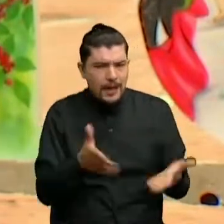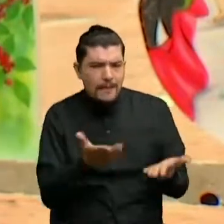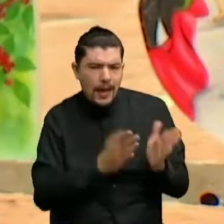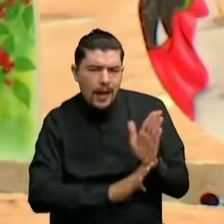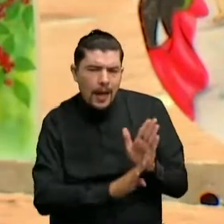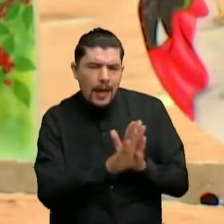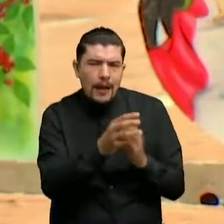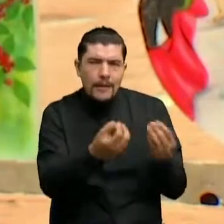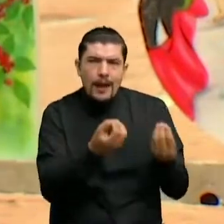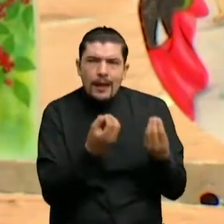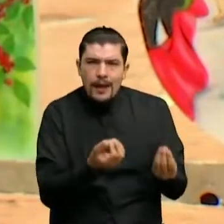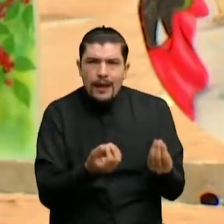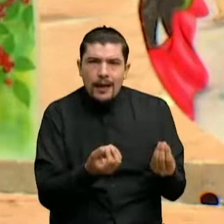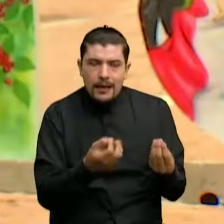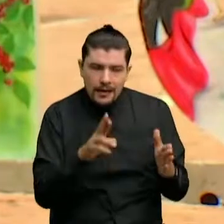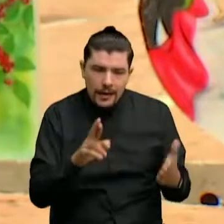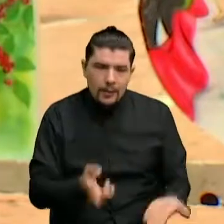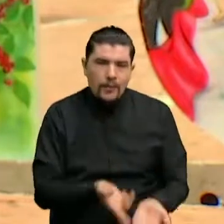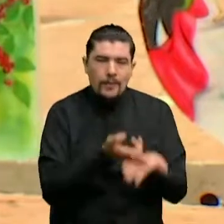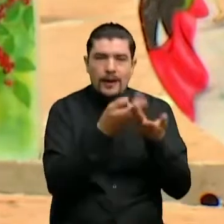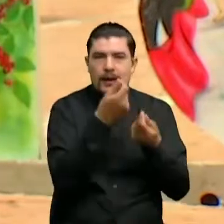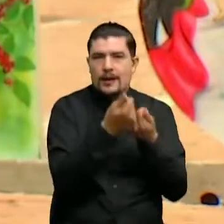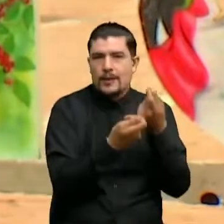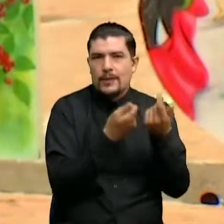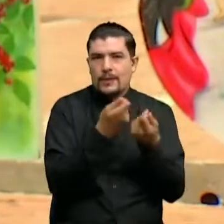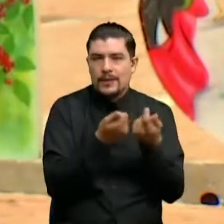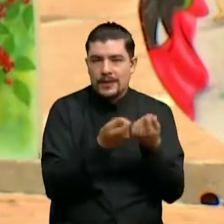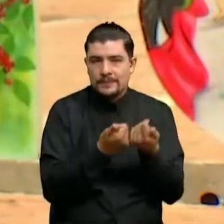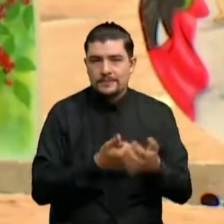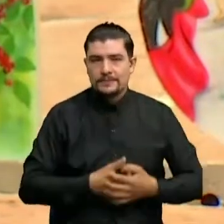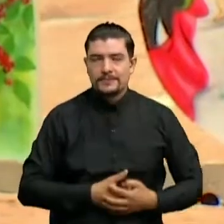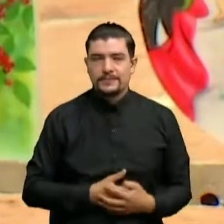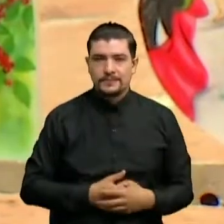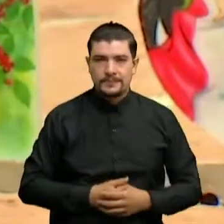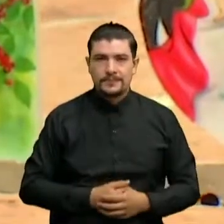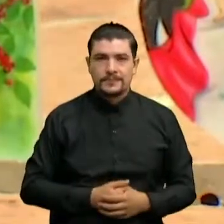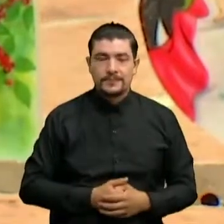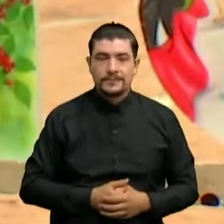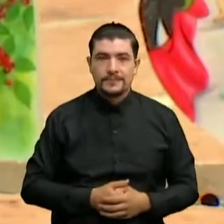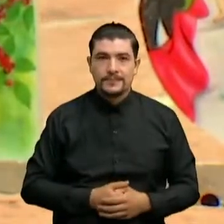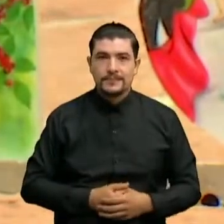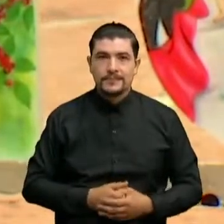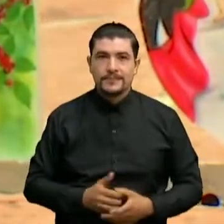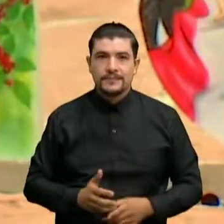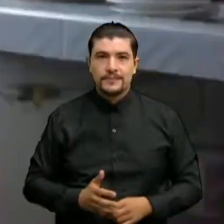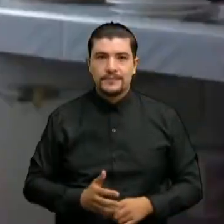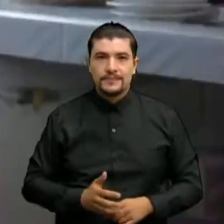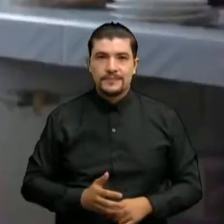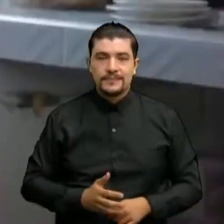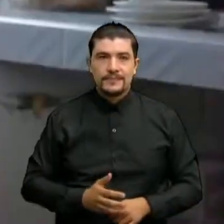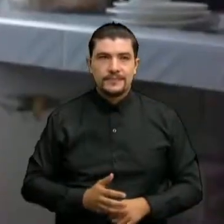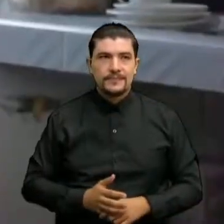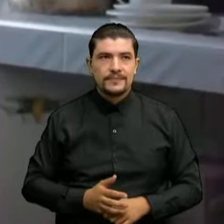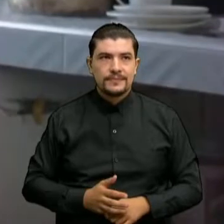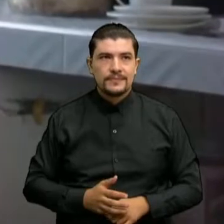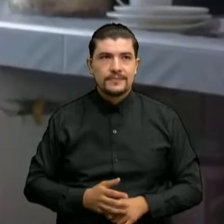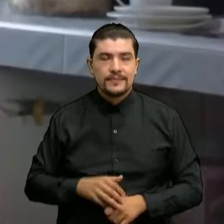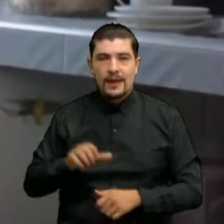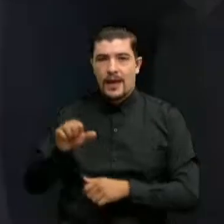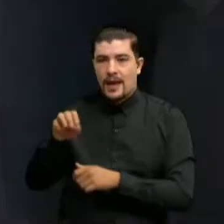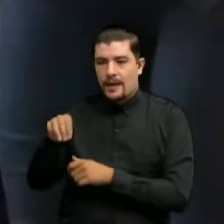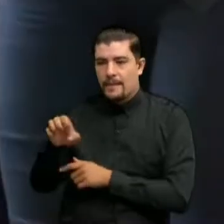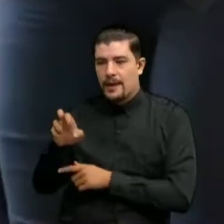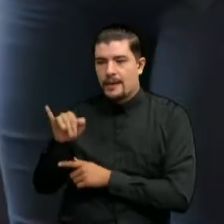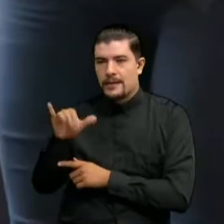impulsar Todo lo que tiene que ver con la reactivación económica Pues de este lugar de Norte de Santander América Peñaranda